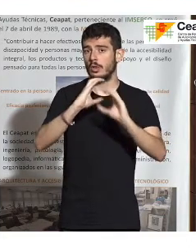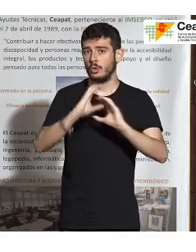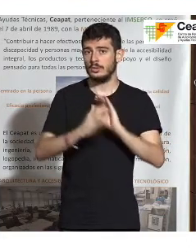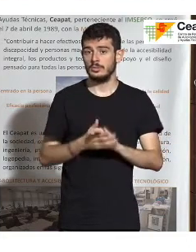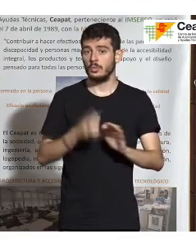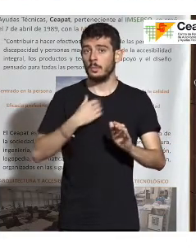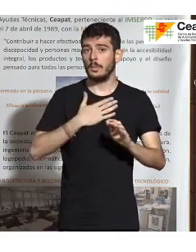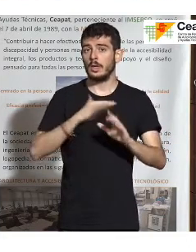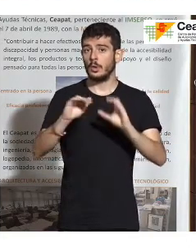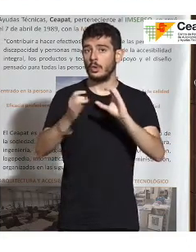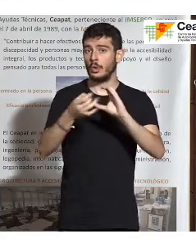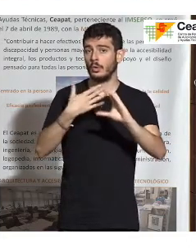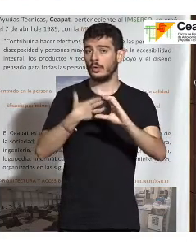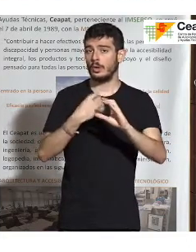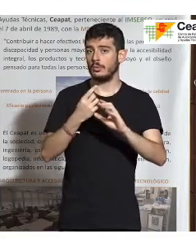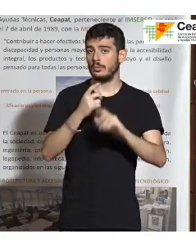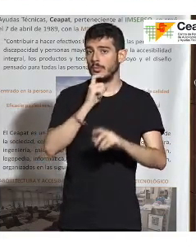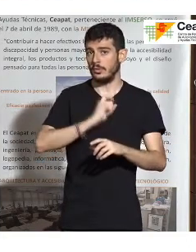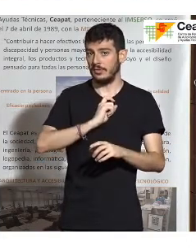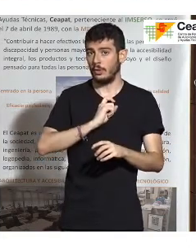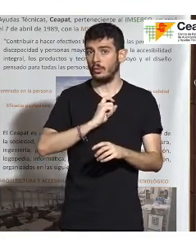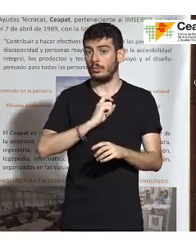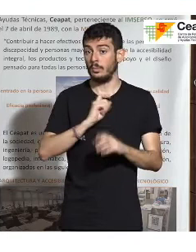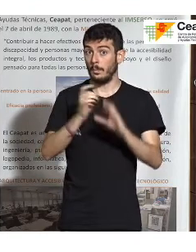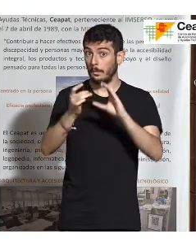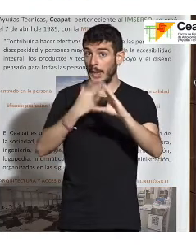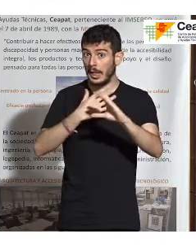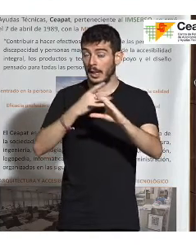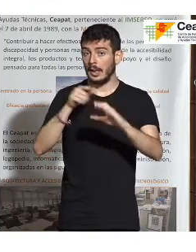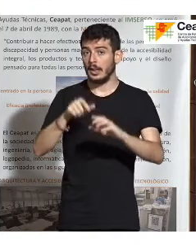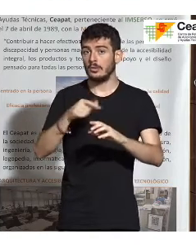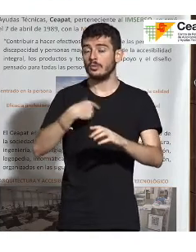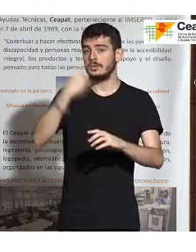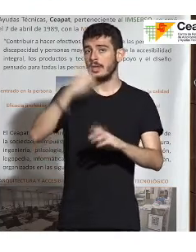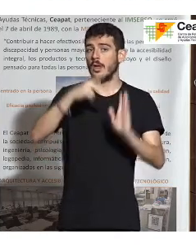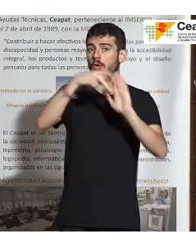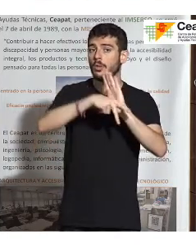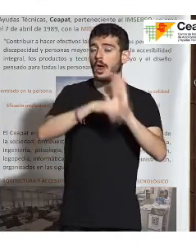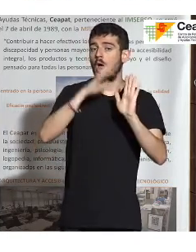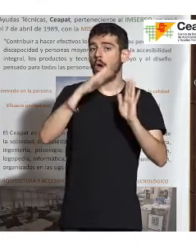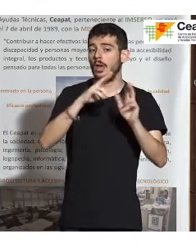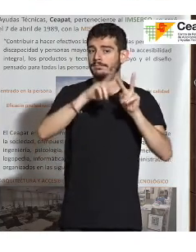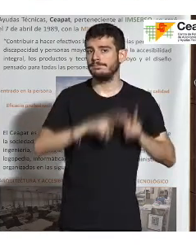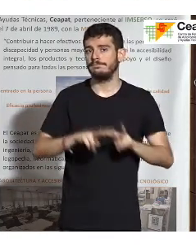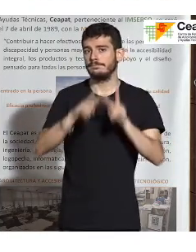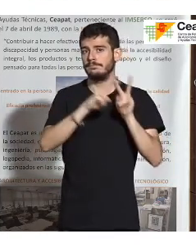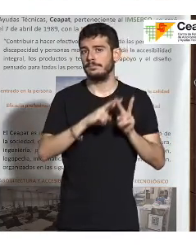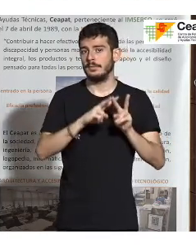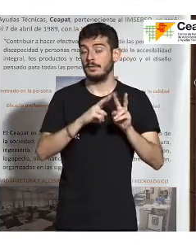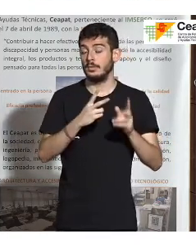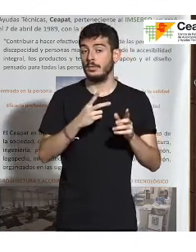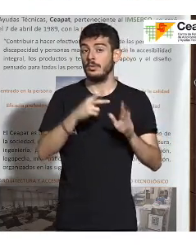una notificación y por ese mail sé que hay una norma que está siendo revisada, que es la norma